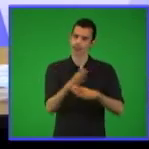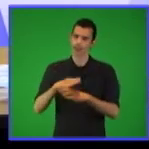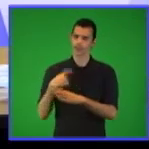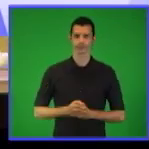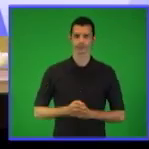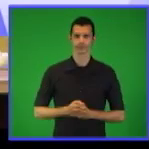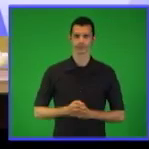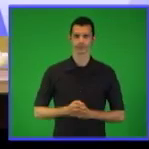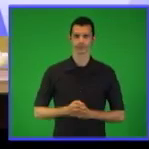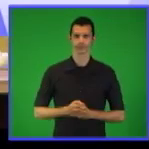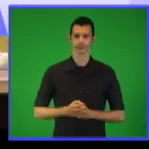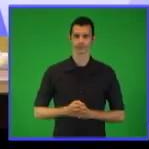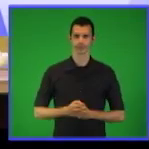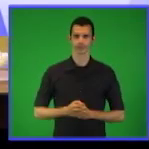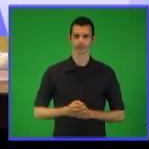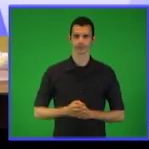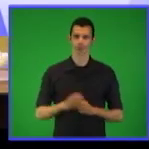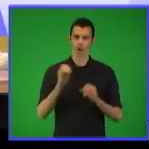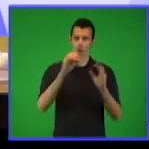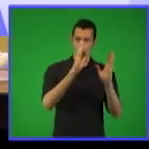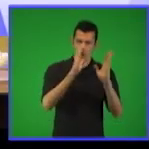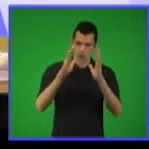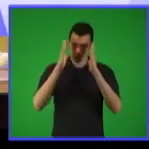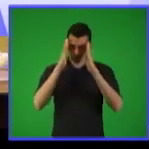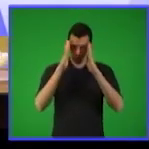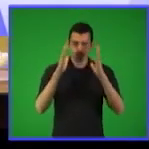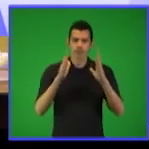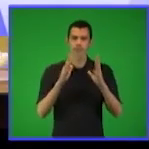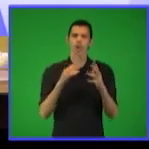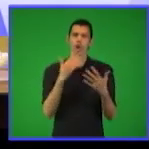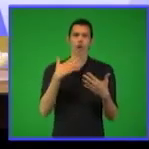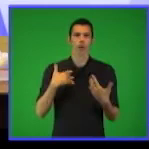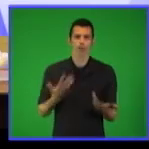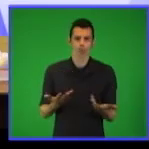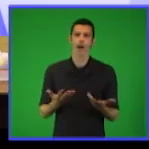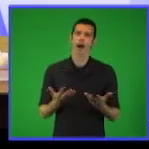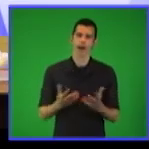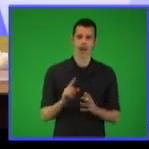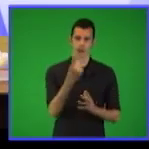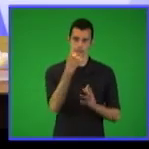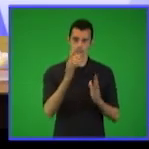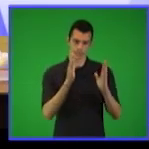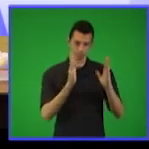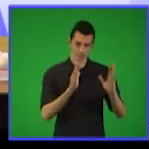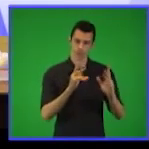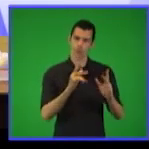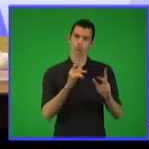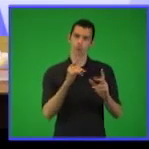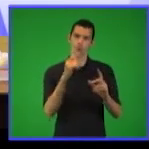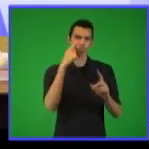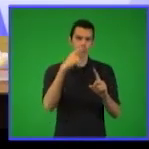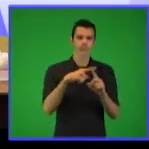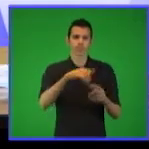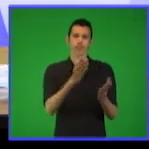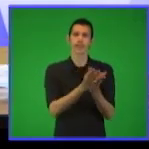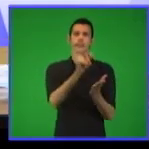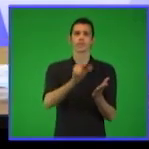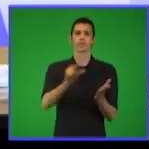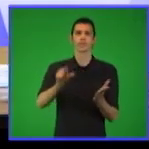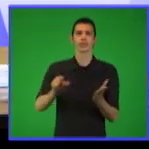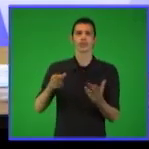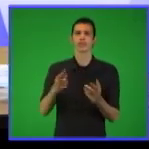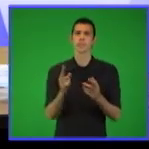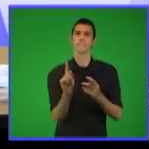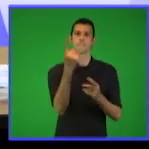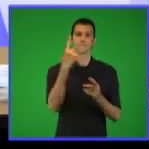orientar. ¿Cómo nos vamos a organizar? Primero le vamos a dar tratamiento a los contenidos del